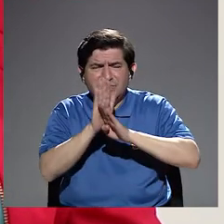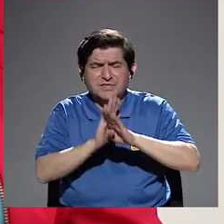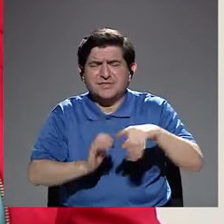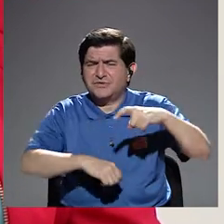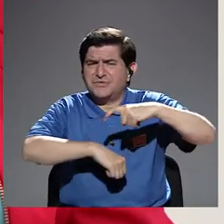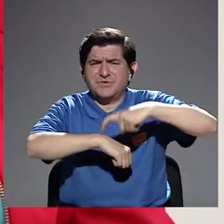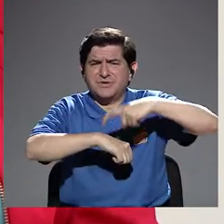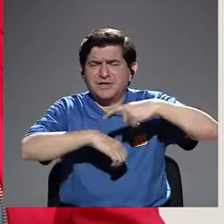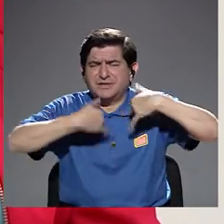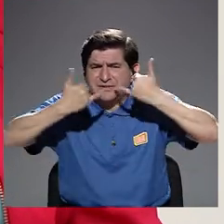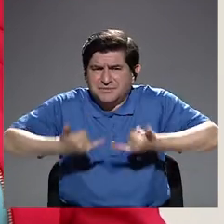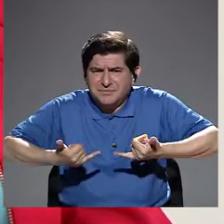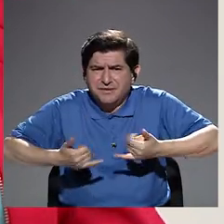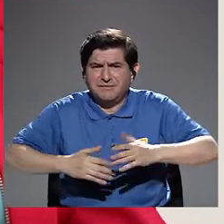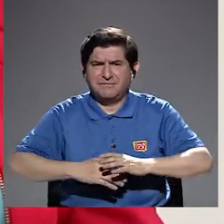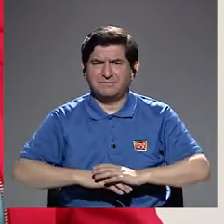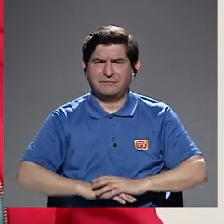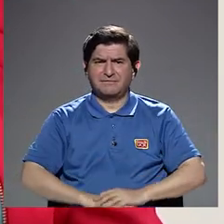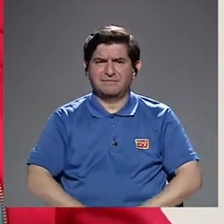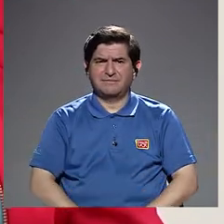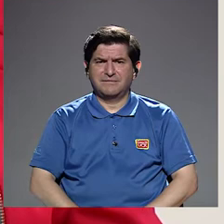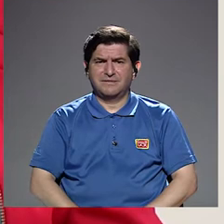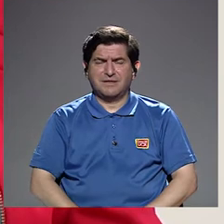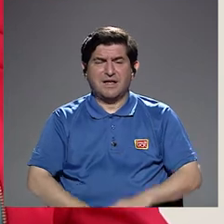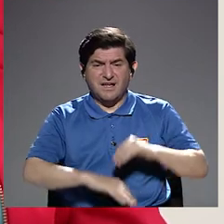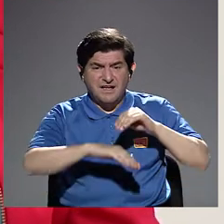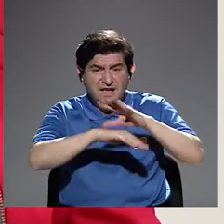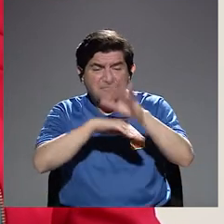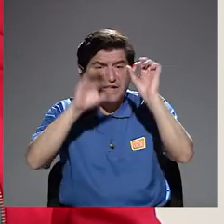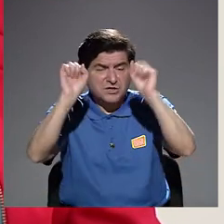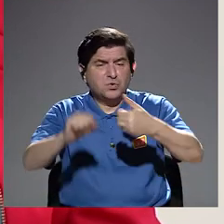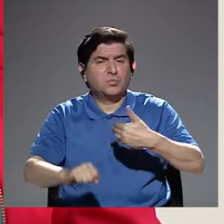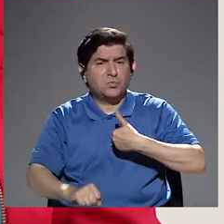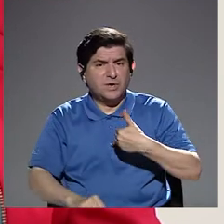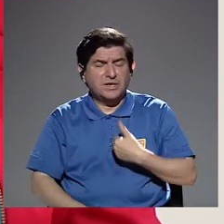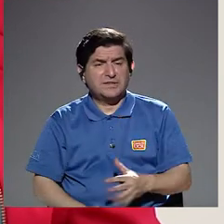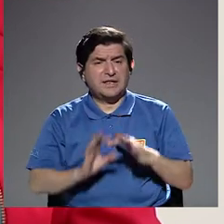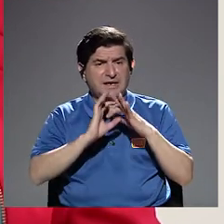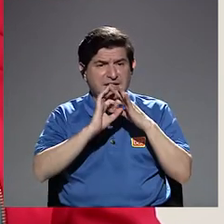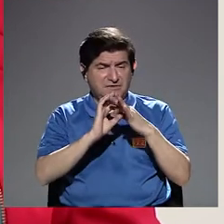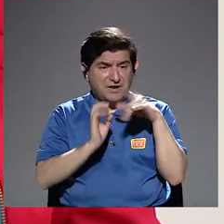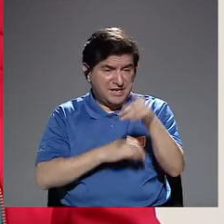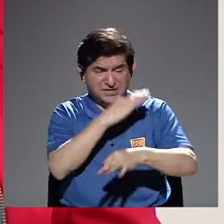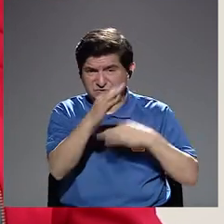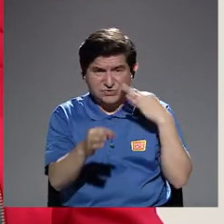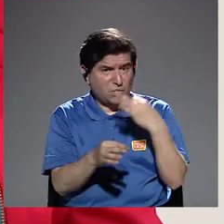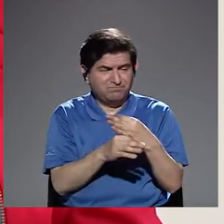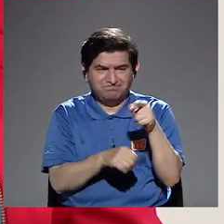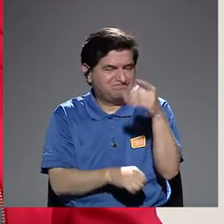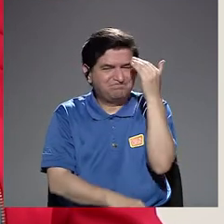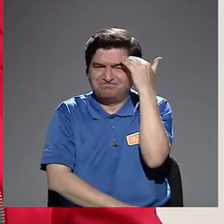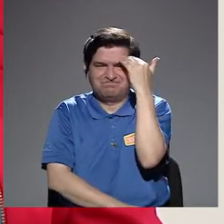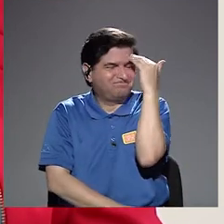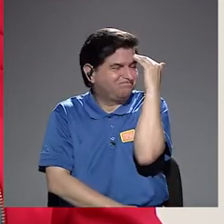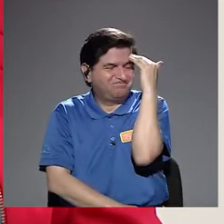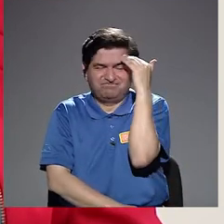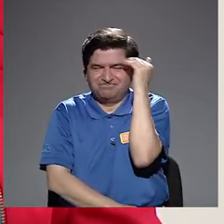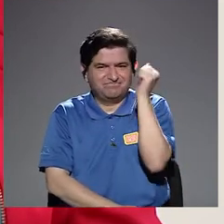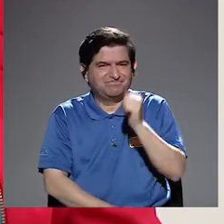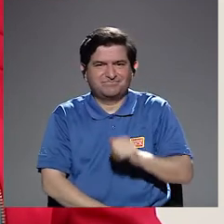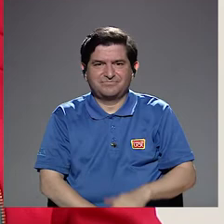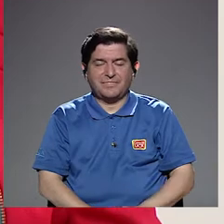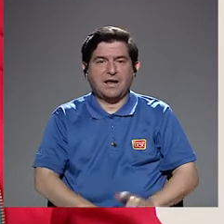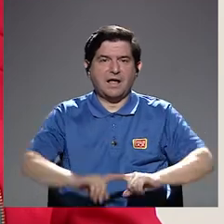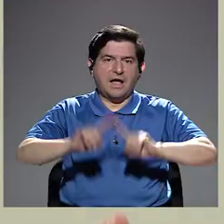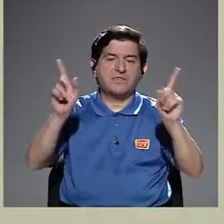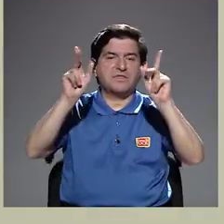la etapa de desarrollo en que está, sobre las consecuencias que puede tener una relación de estas. Entonces, es...